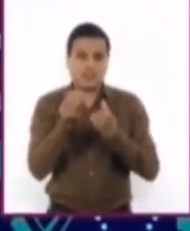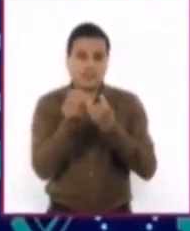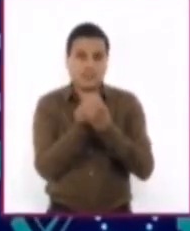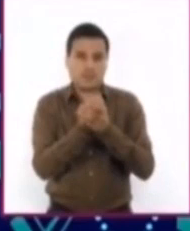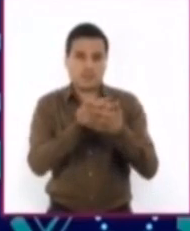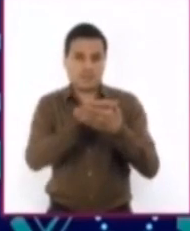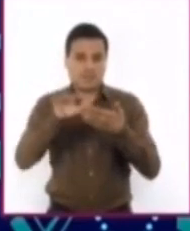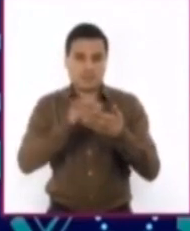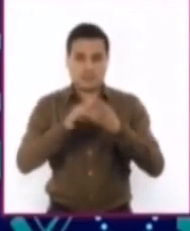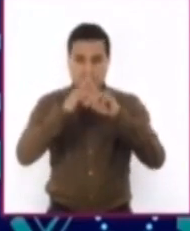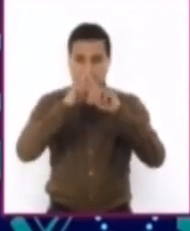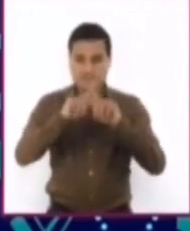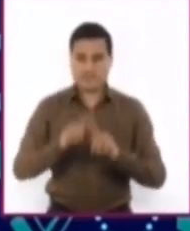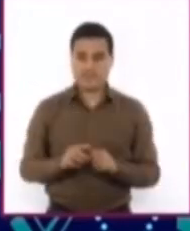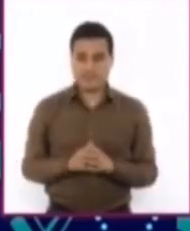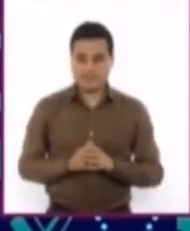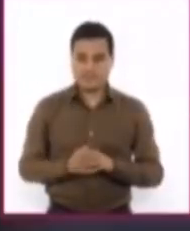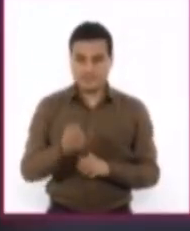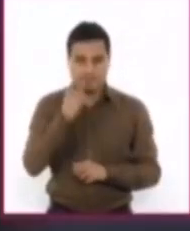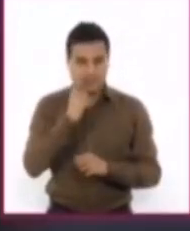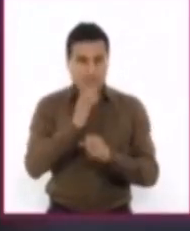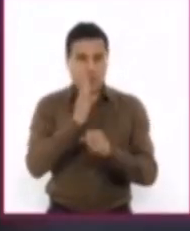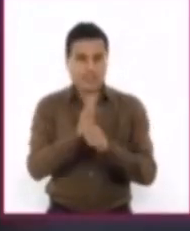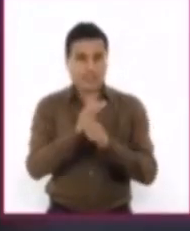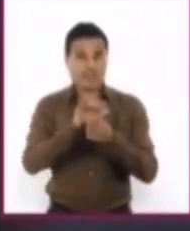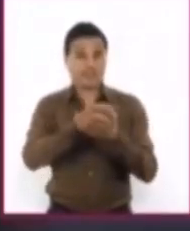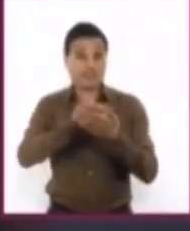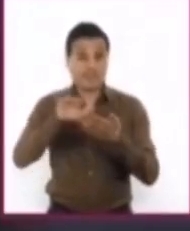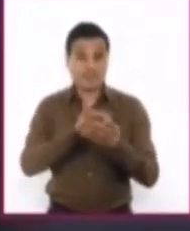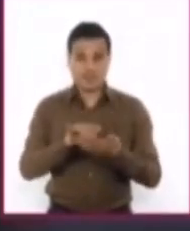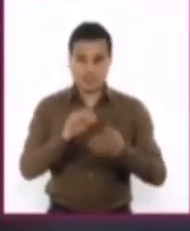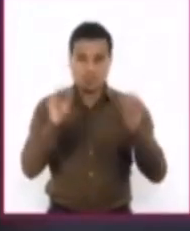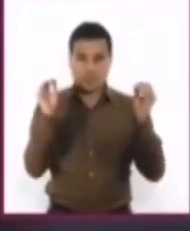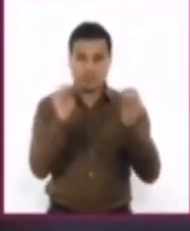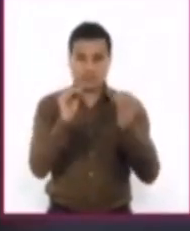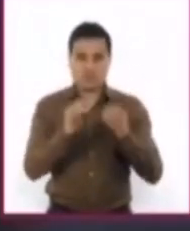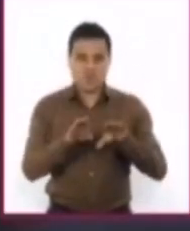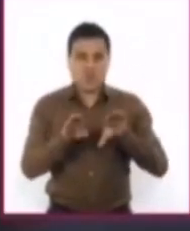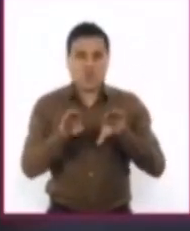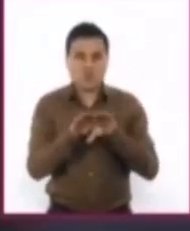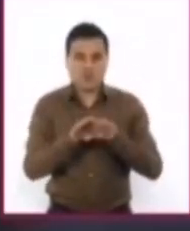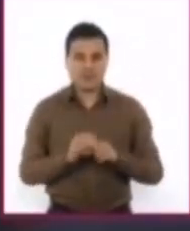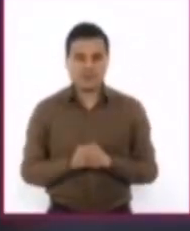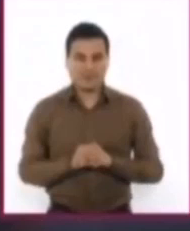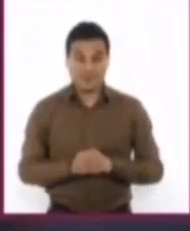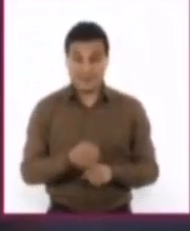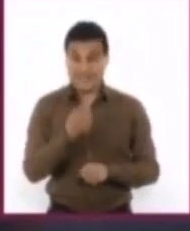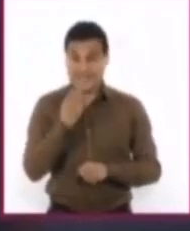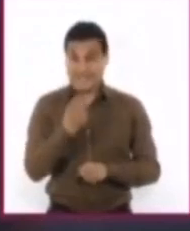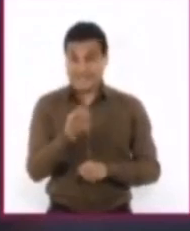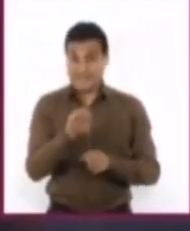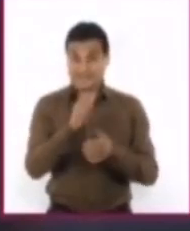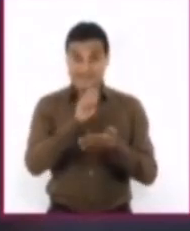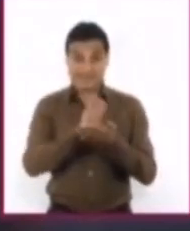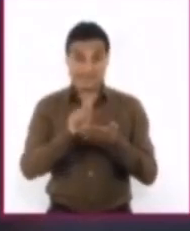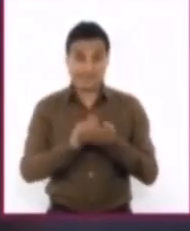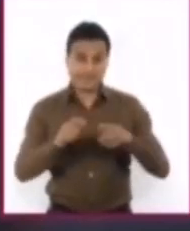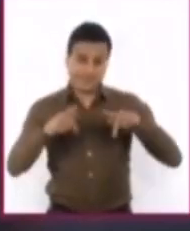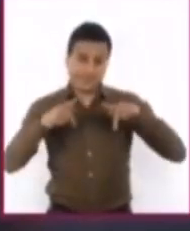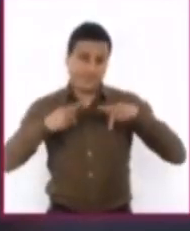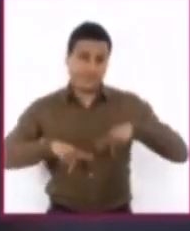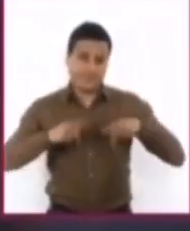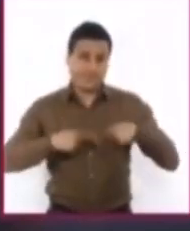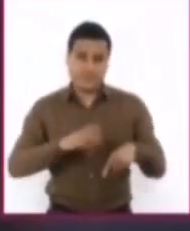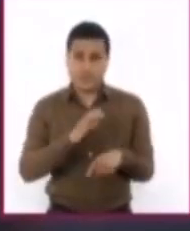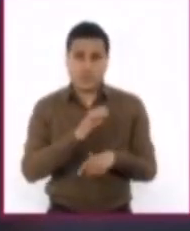En esta ocasión veremos su aplicación en los textos argumentativos. Con estas expresiones, los autores de artículos de opinión